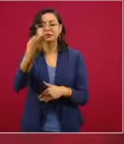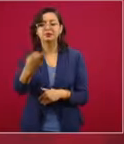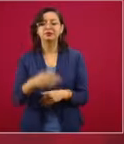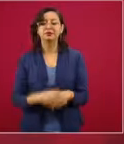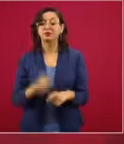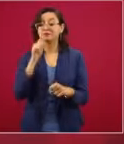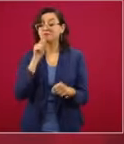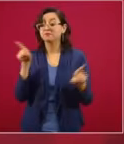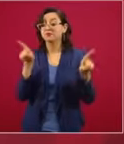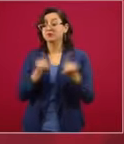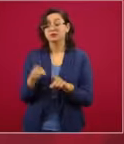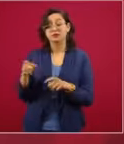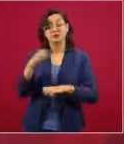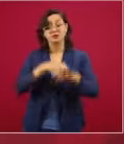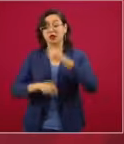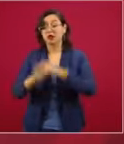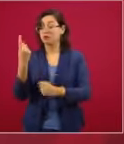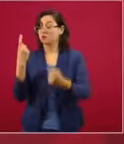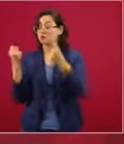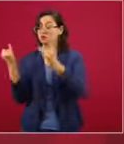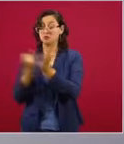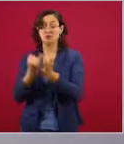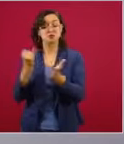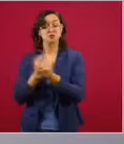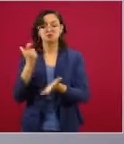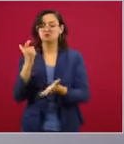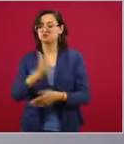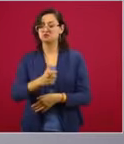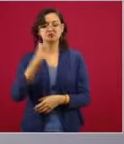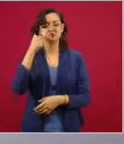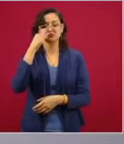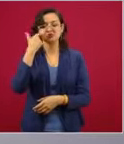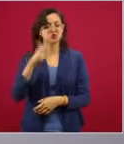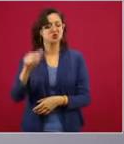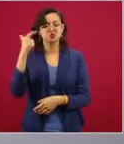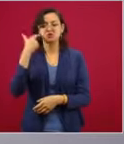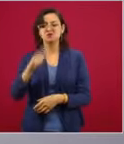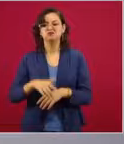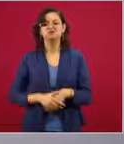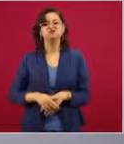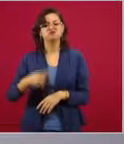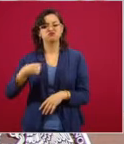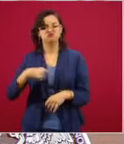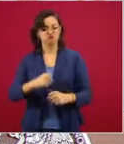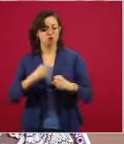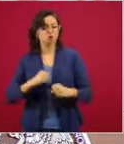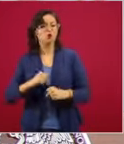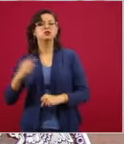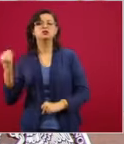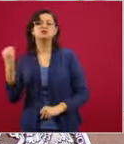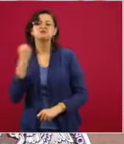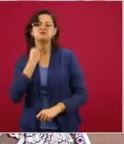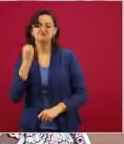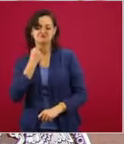impuestos, algunos que me decían, estamos fuertes legalmente.